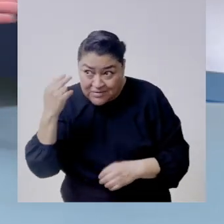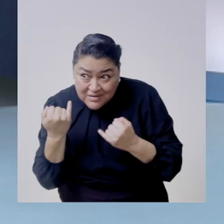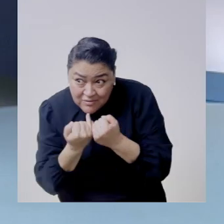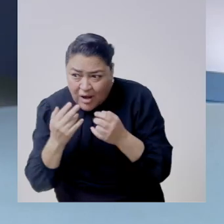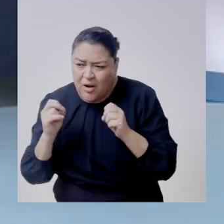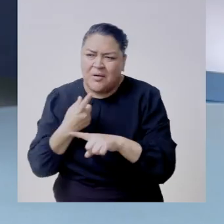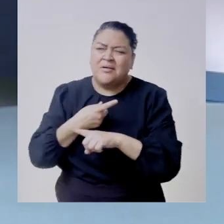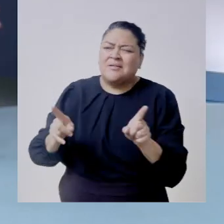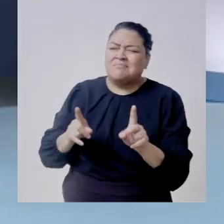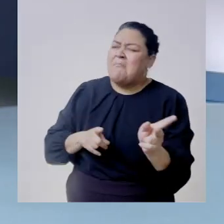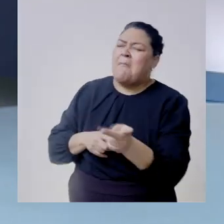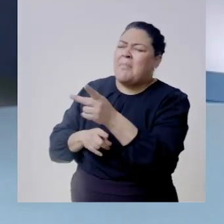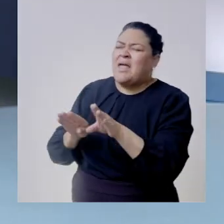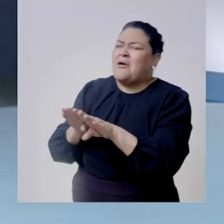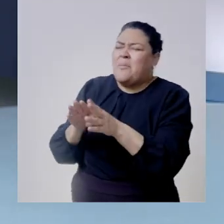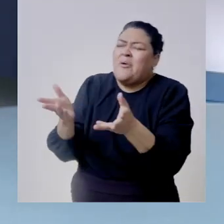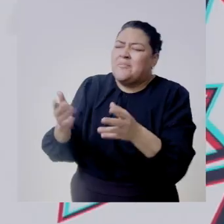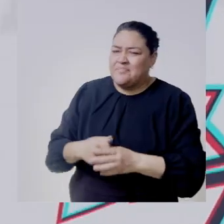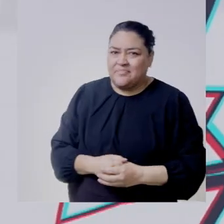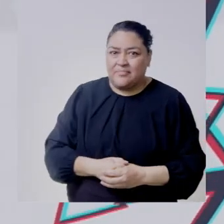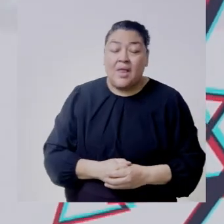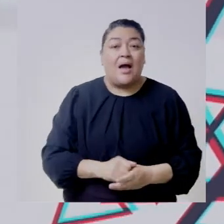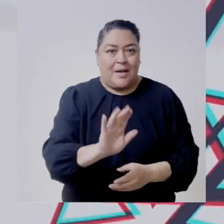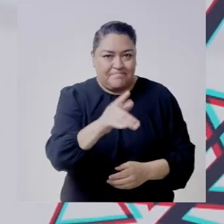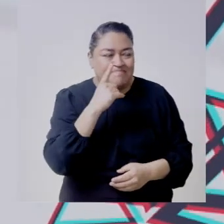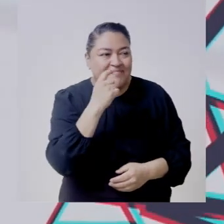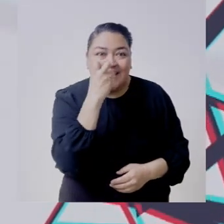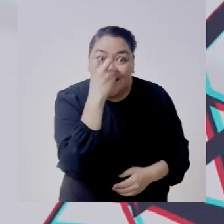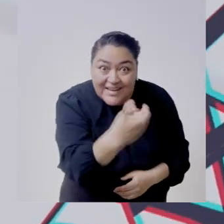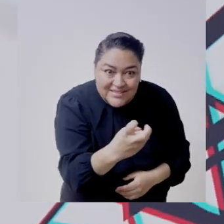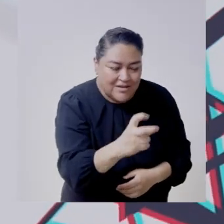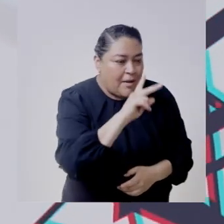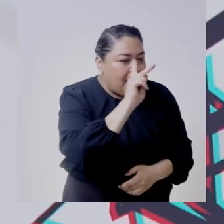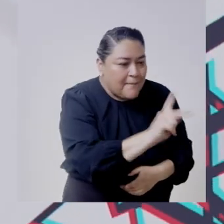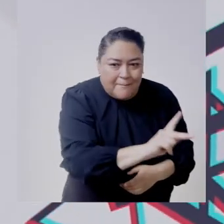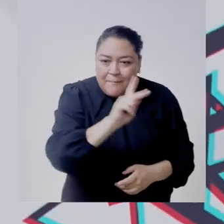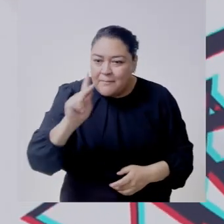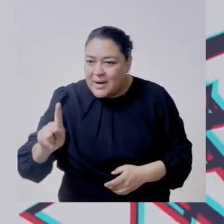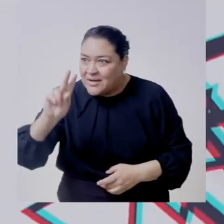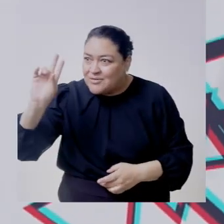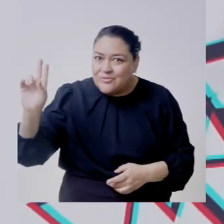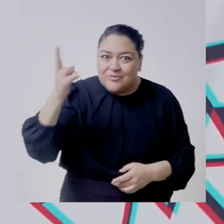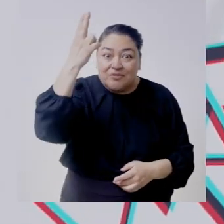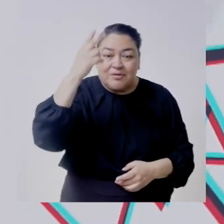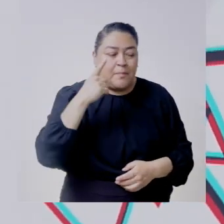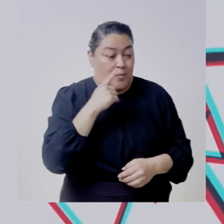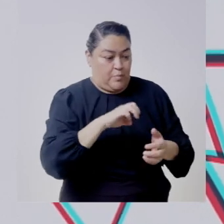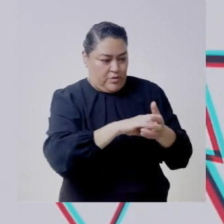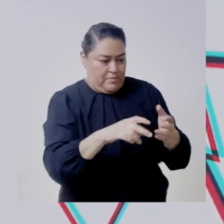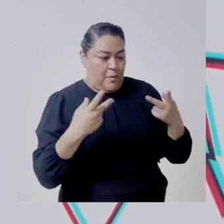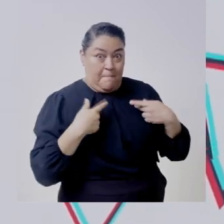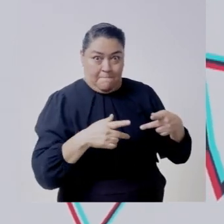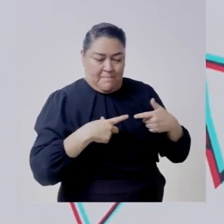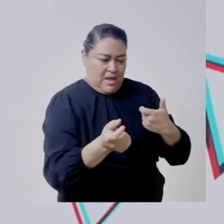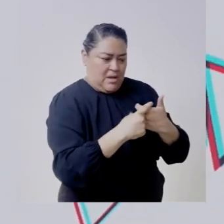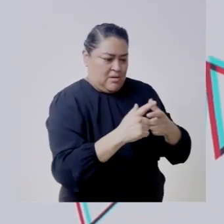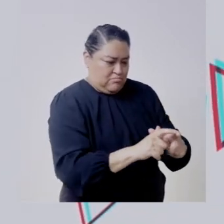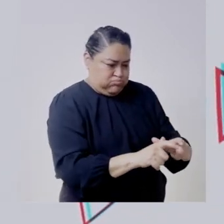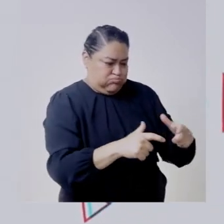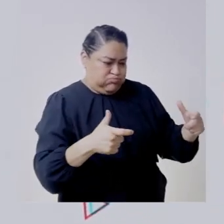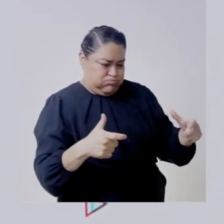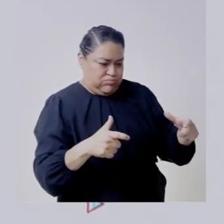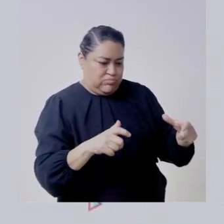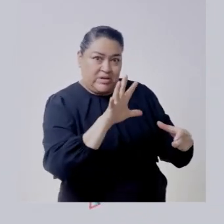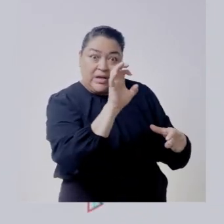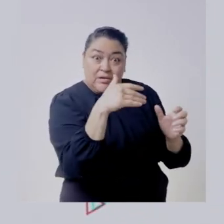pongo en la comparativa no fíjate que justo eso representa es un gran logro porque digamos que estamos al nivel de